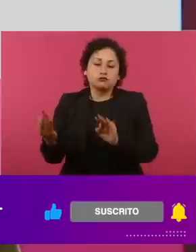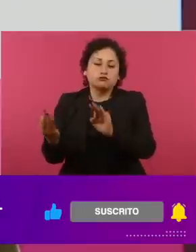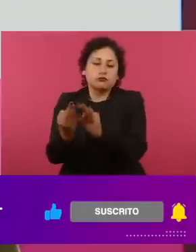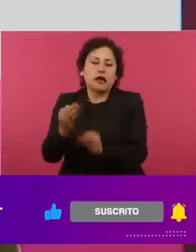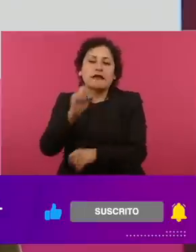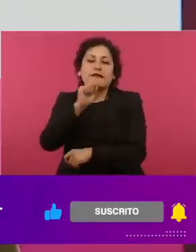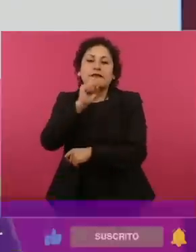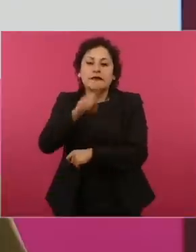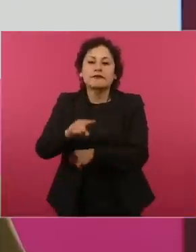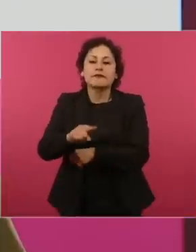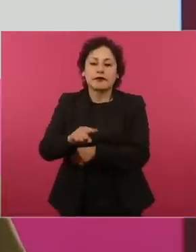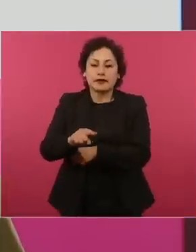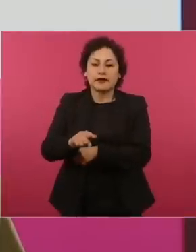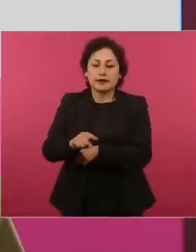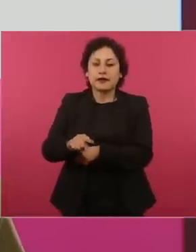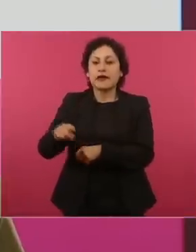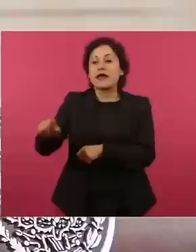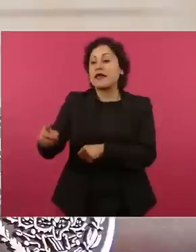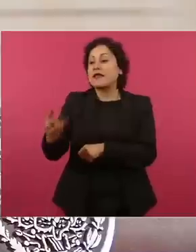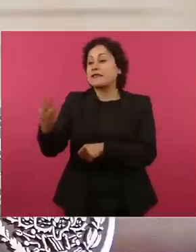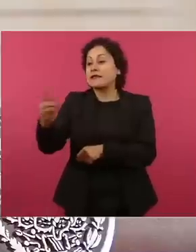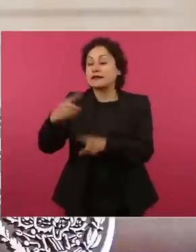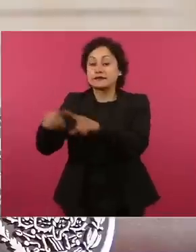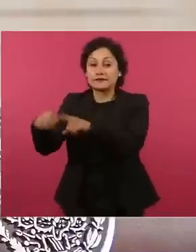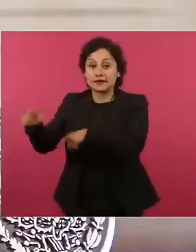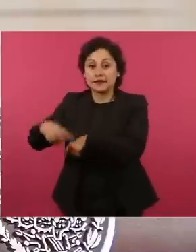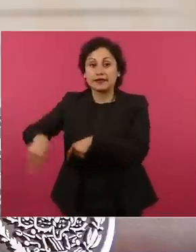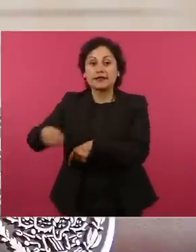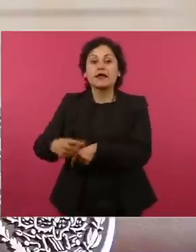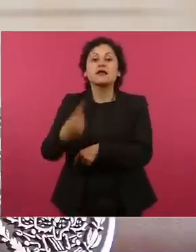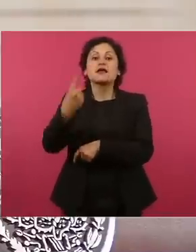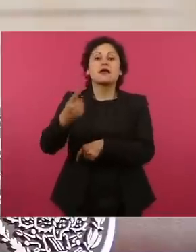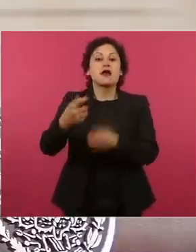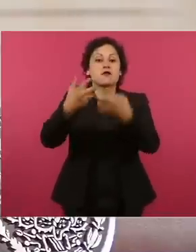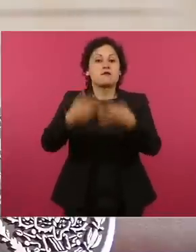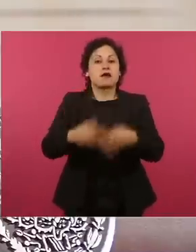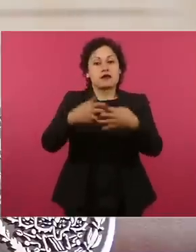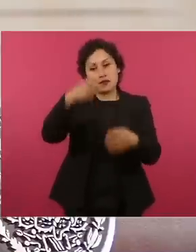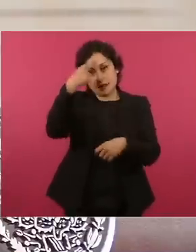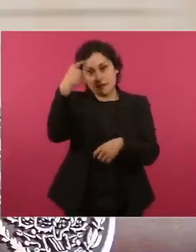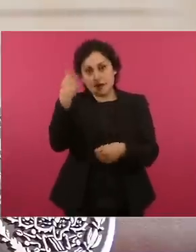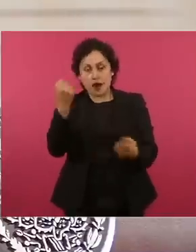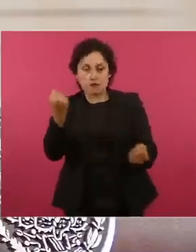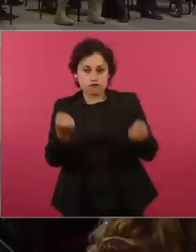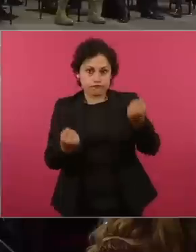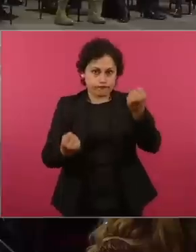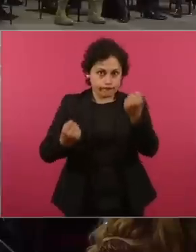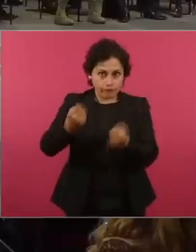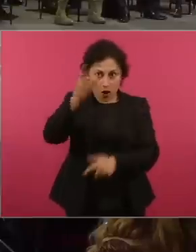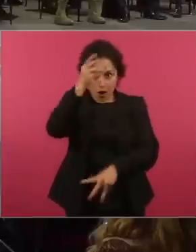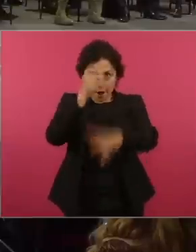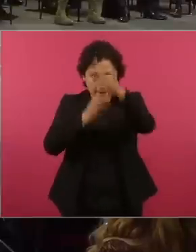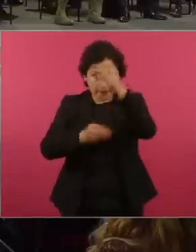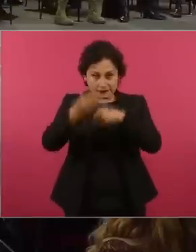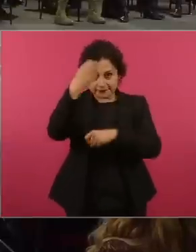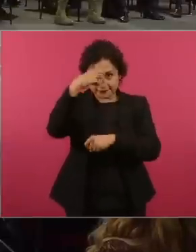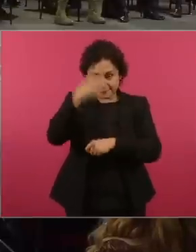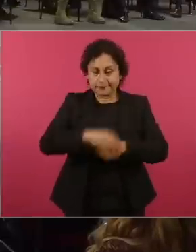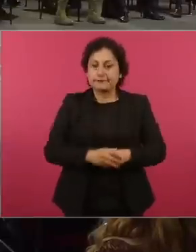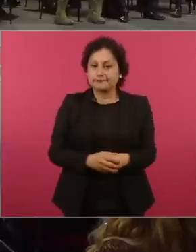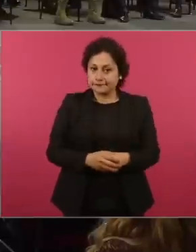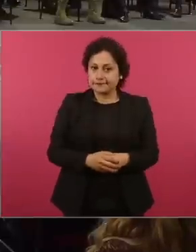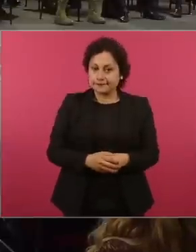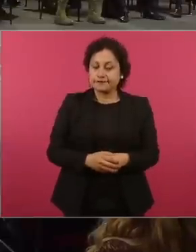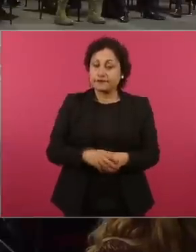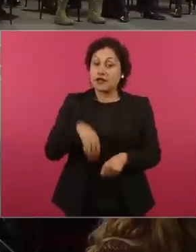tres inmuebles y un simulador de vuelo. A partir del próximo martes,